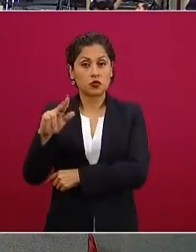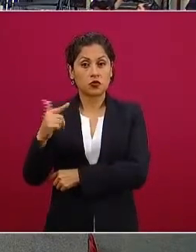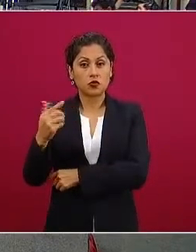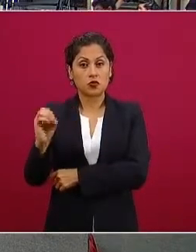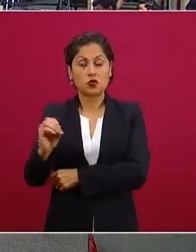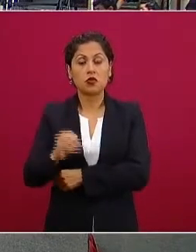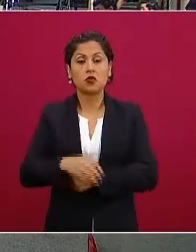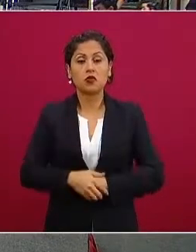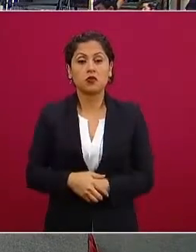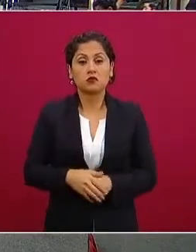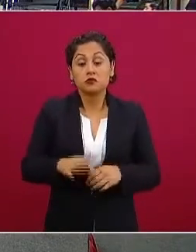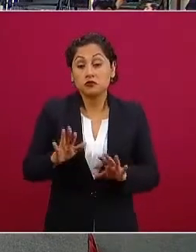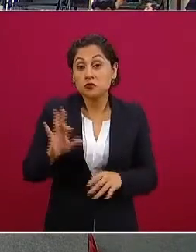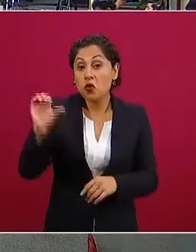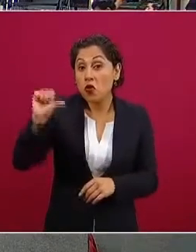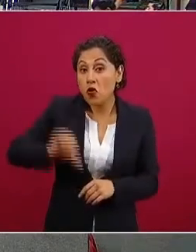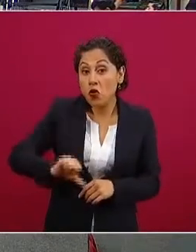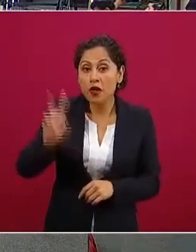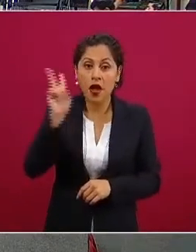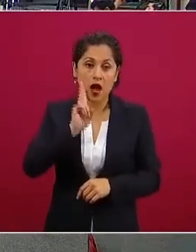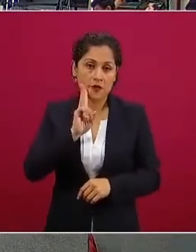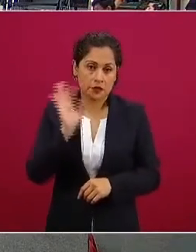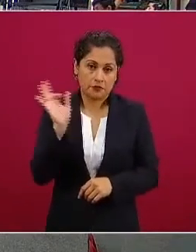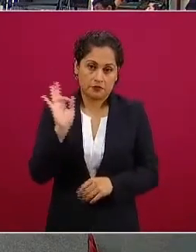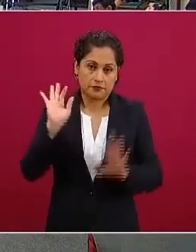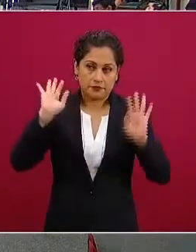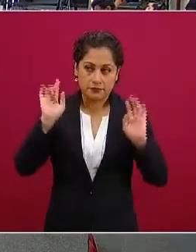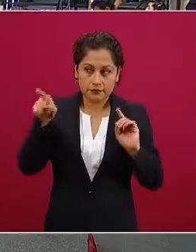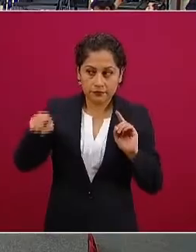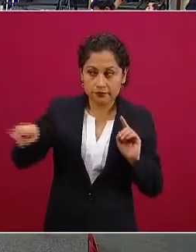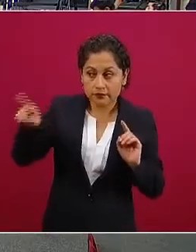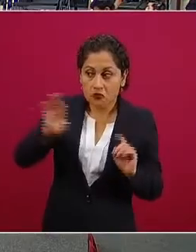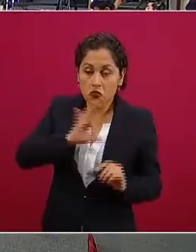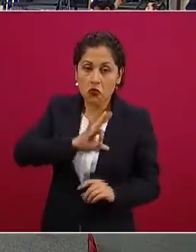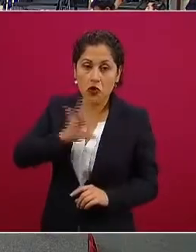puede ser hoy mismo si están preparados